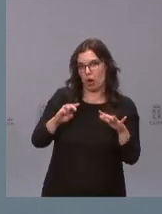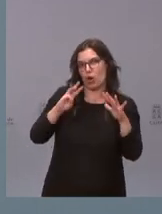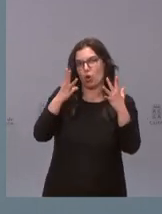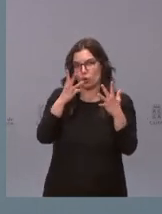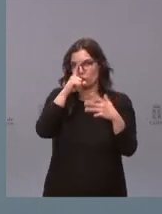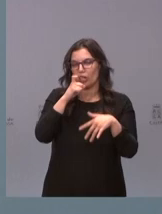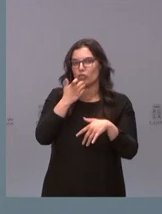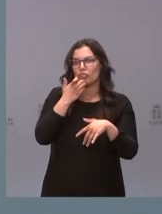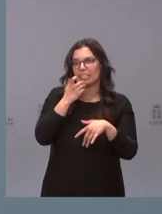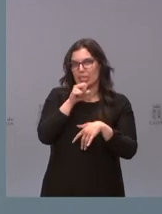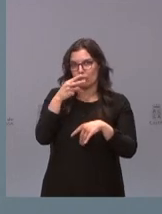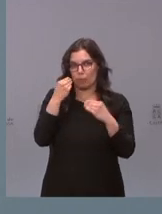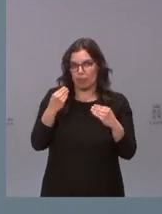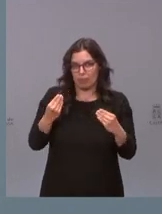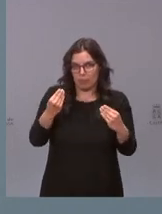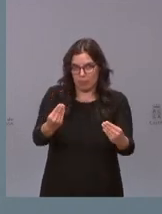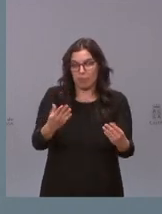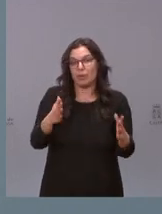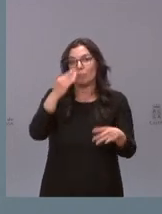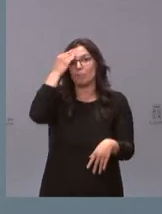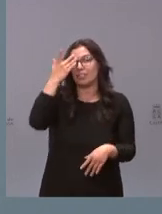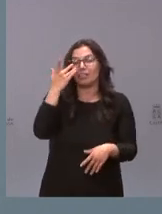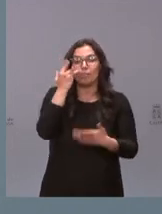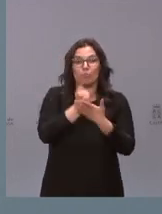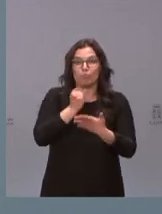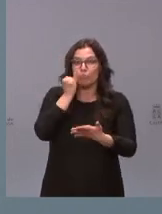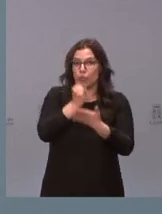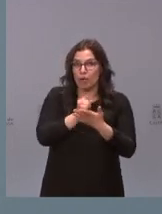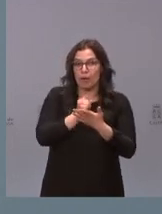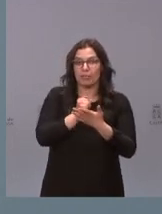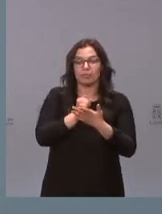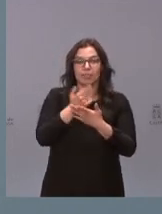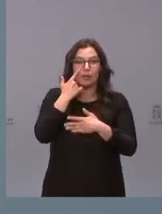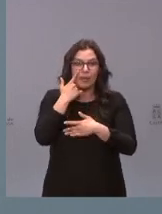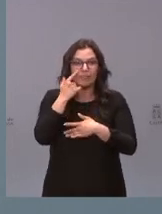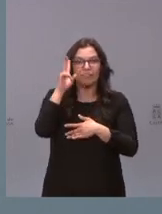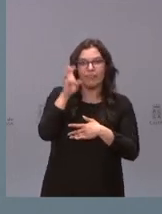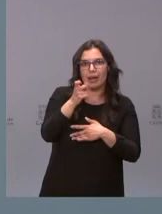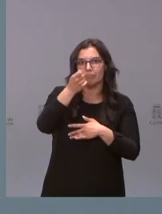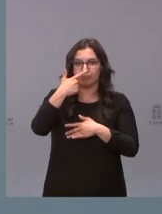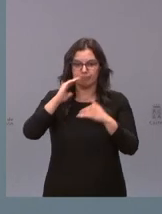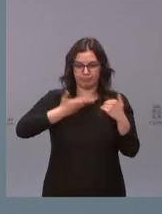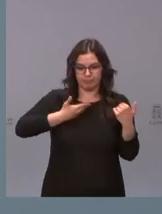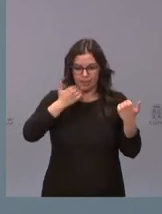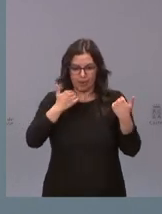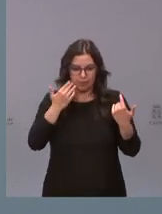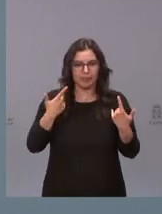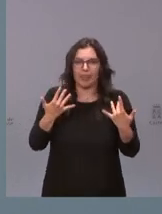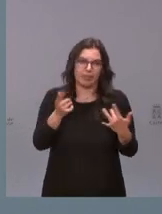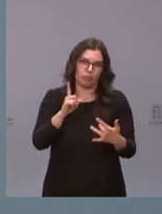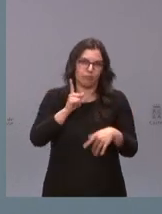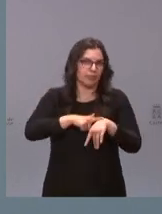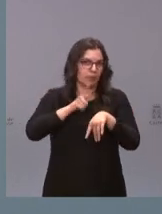sale bien pero tenga en cuenta que los ensayos clínicos llevan su tiempo no es una cosa donde se pueda acelerar